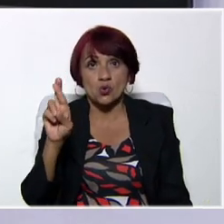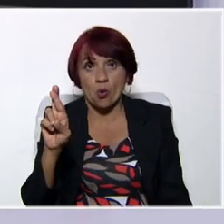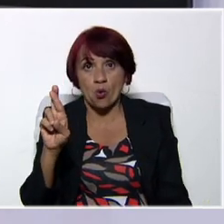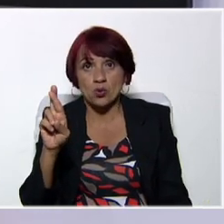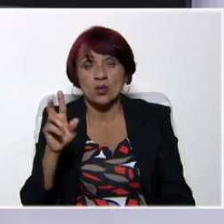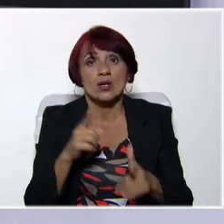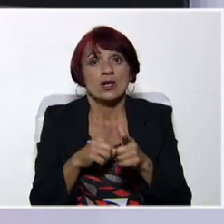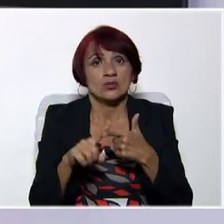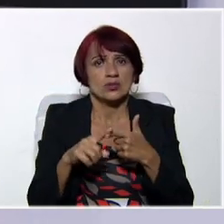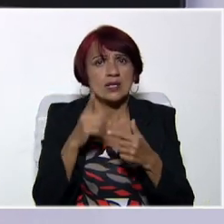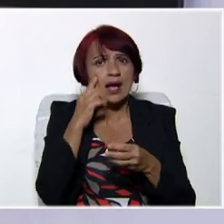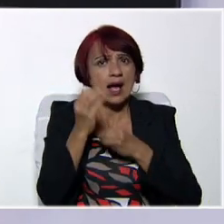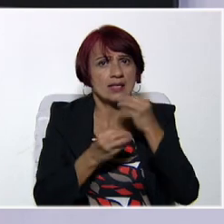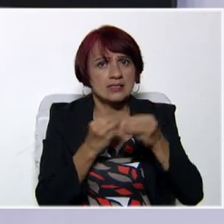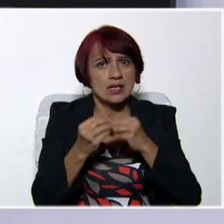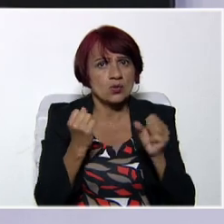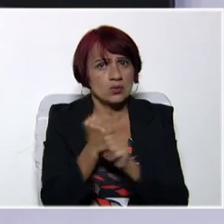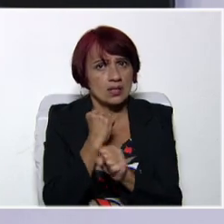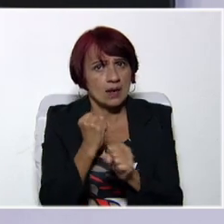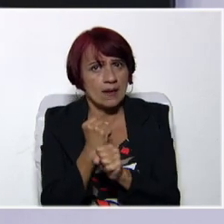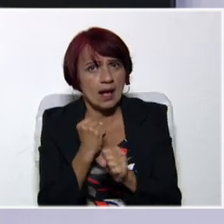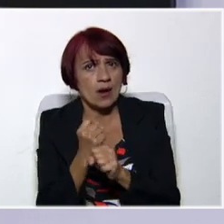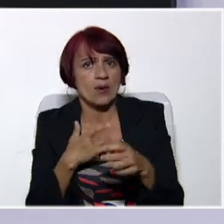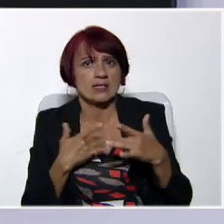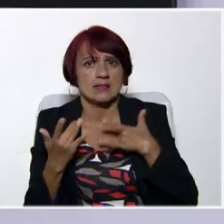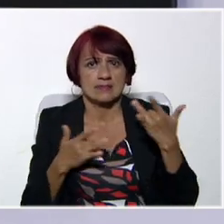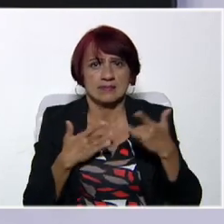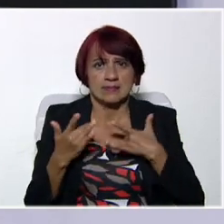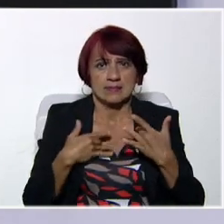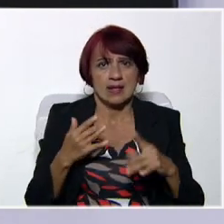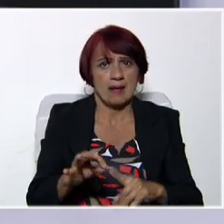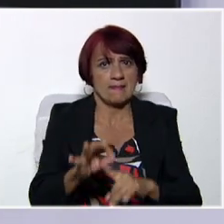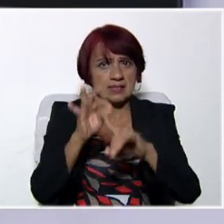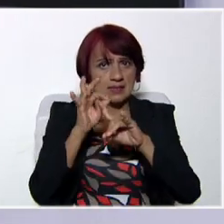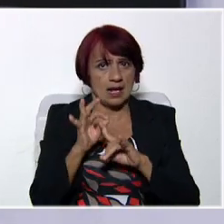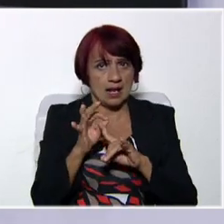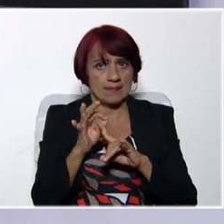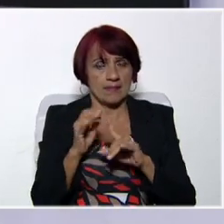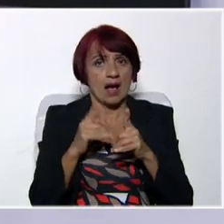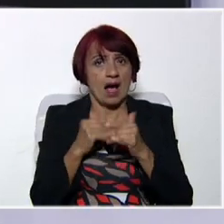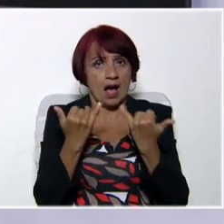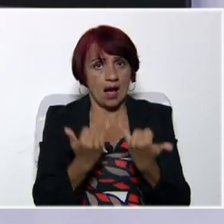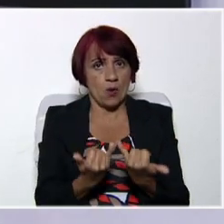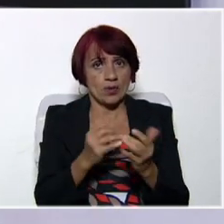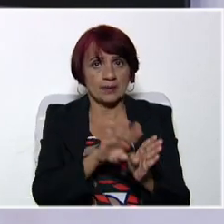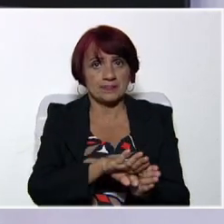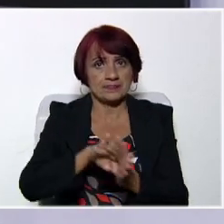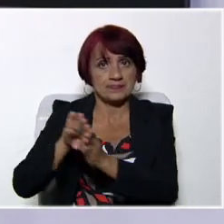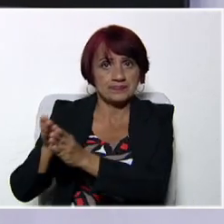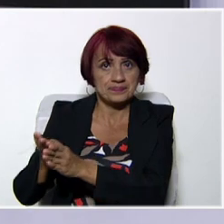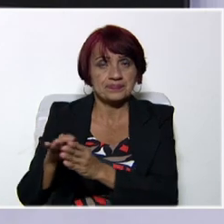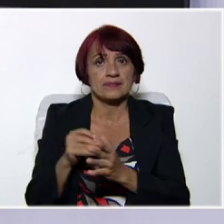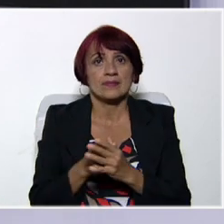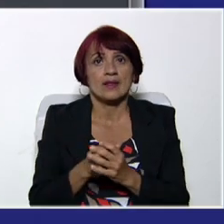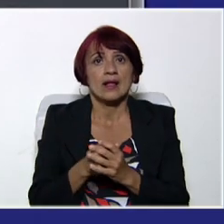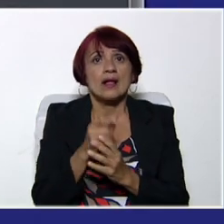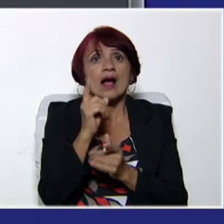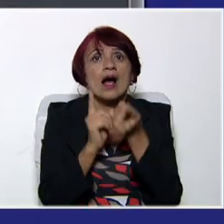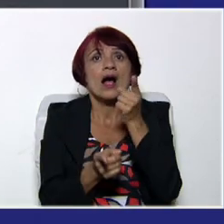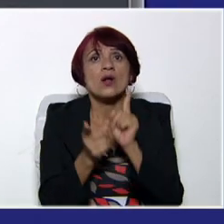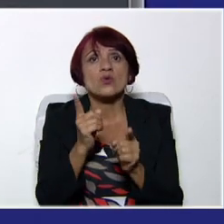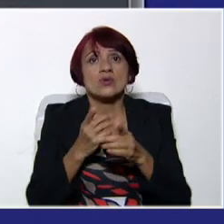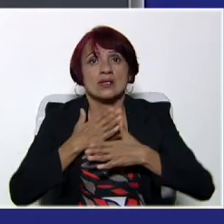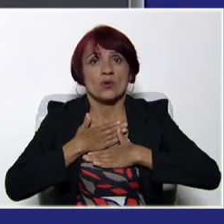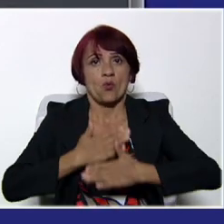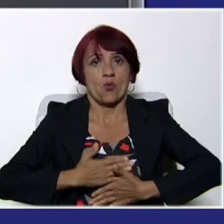utilizamos cuando estamos haciendo algún trabajo, alguna actividad específica. Vamos a pasar ahora a algunas partes